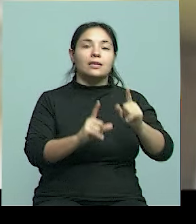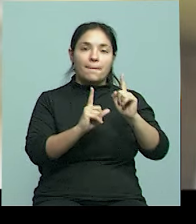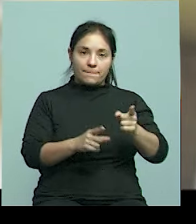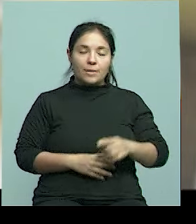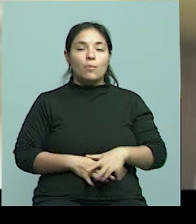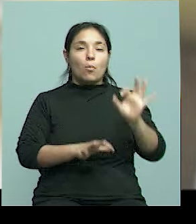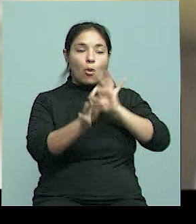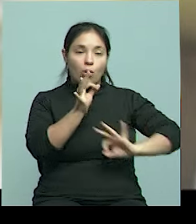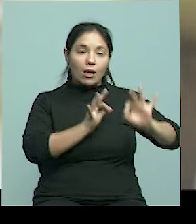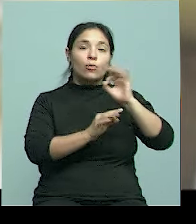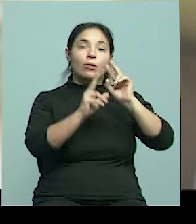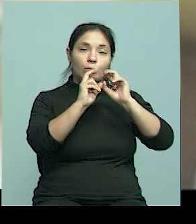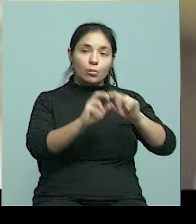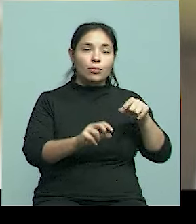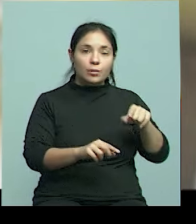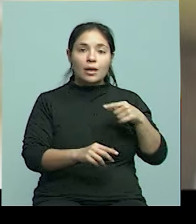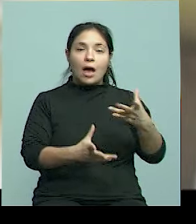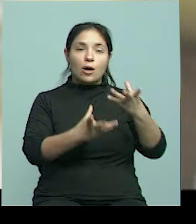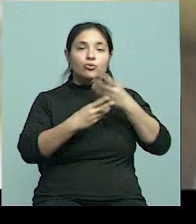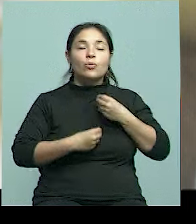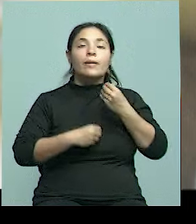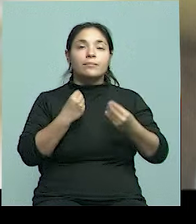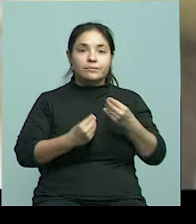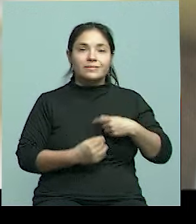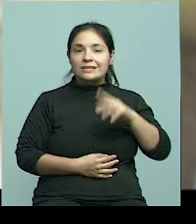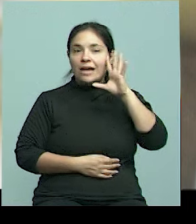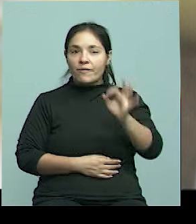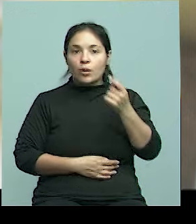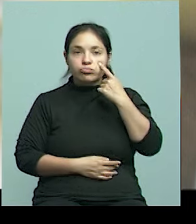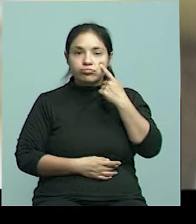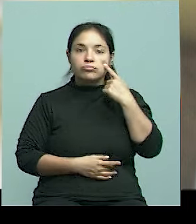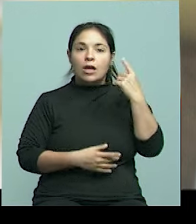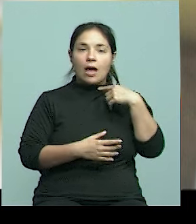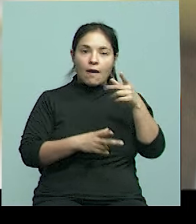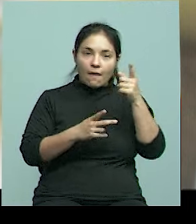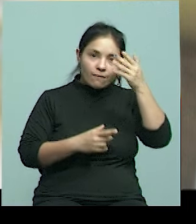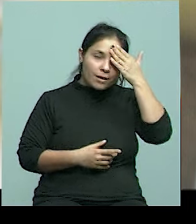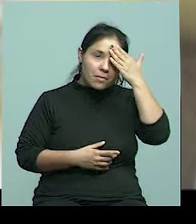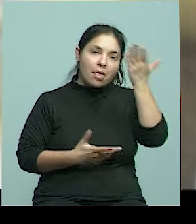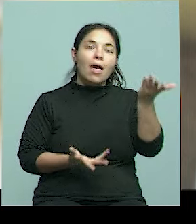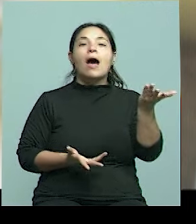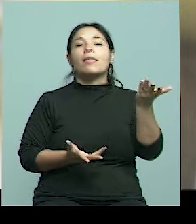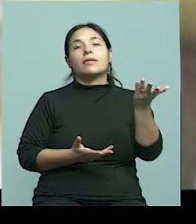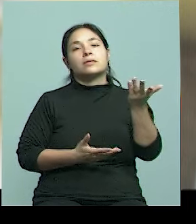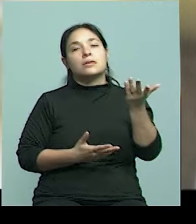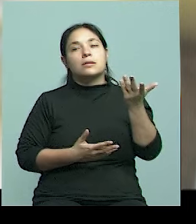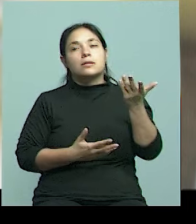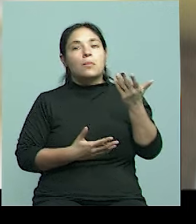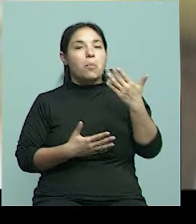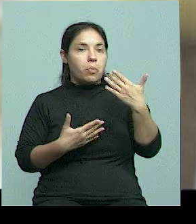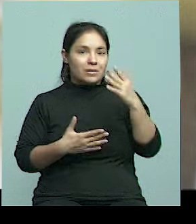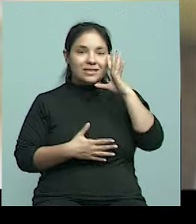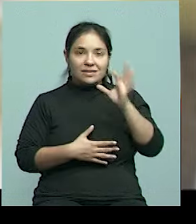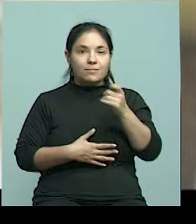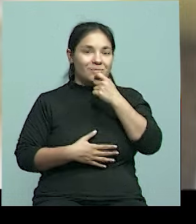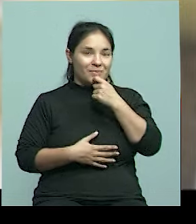nos permiten determinar algunas enfermedades que pueden ser útiles para